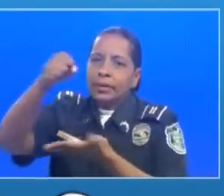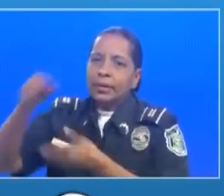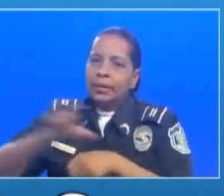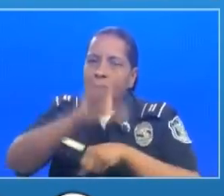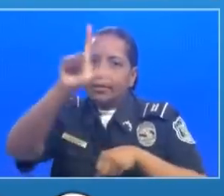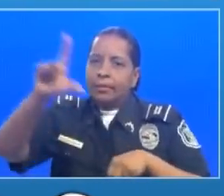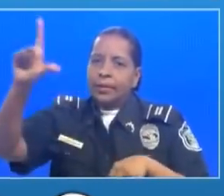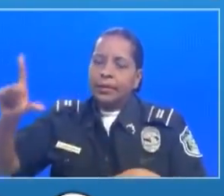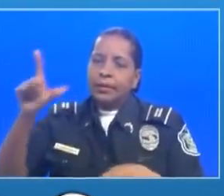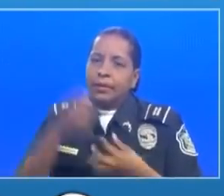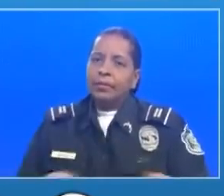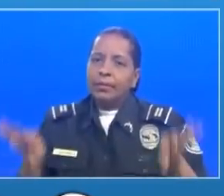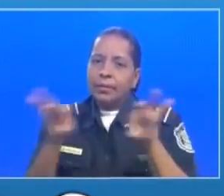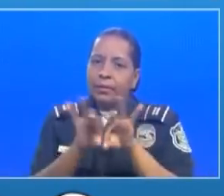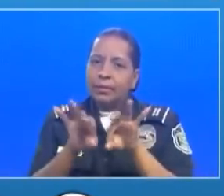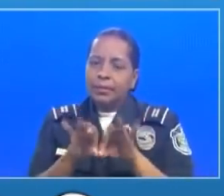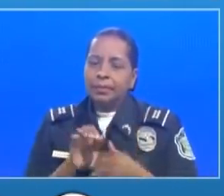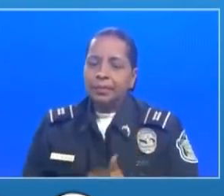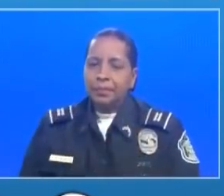del país